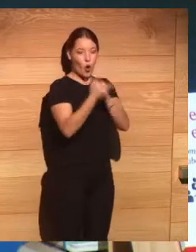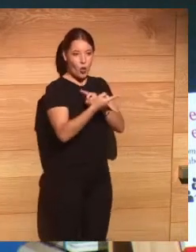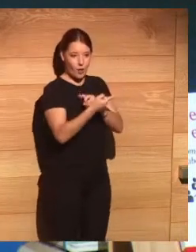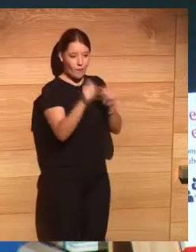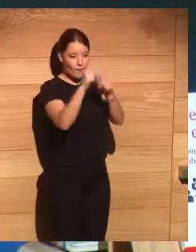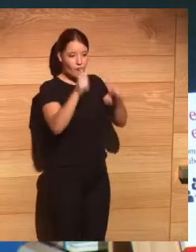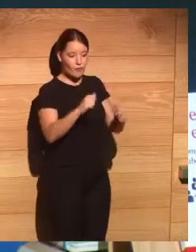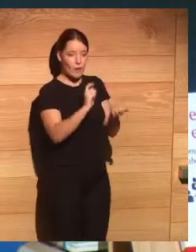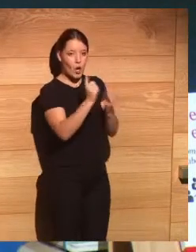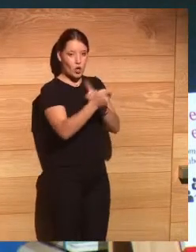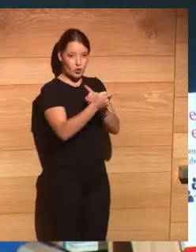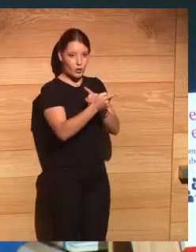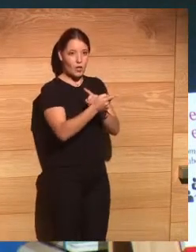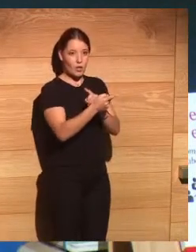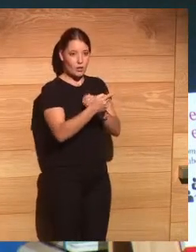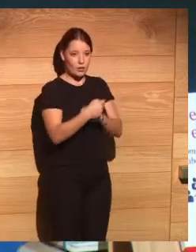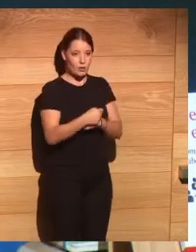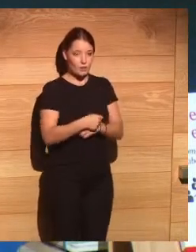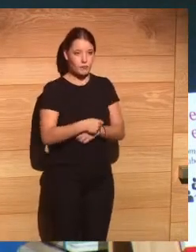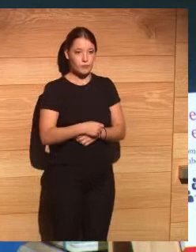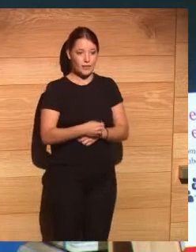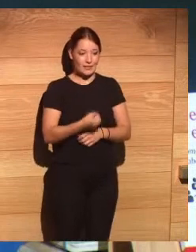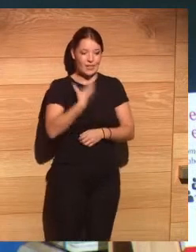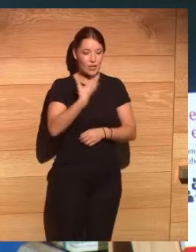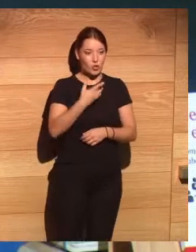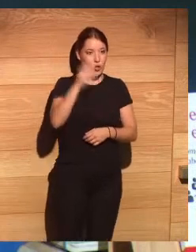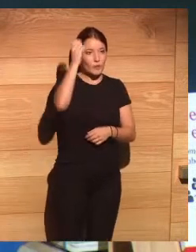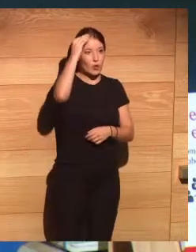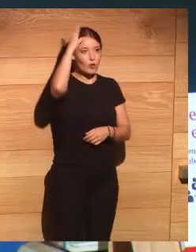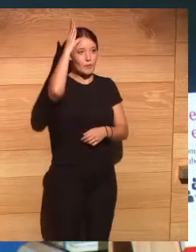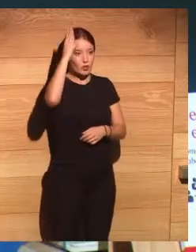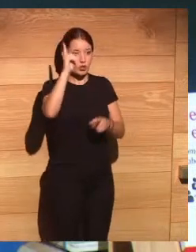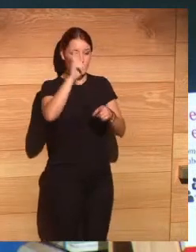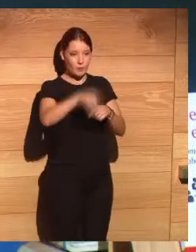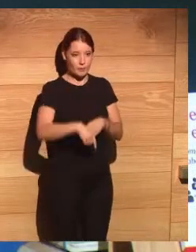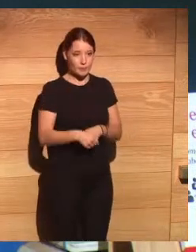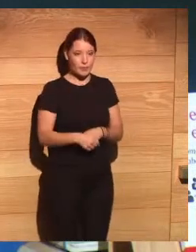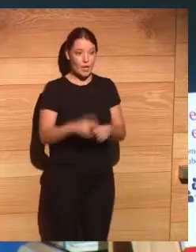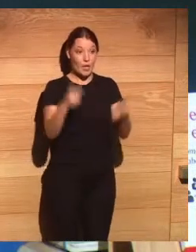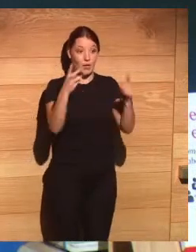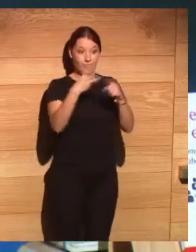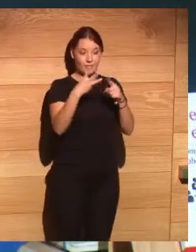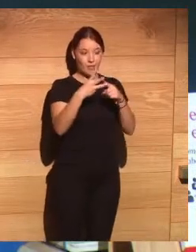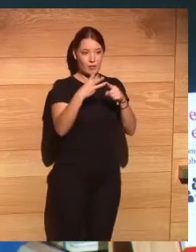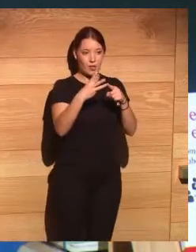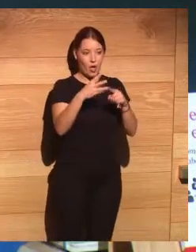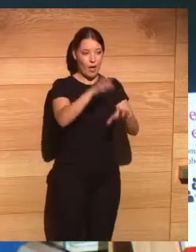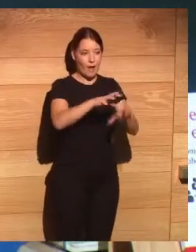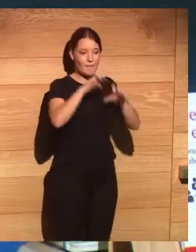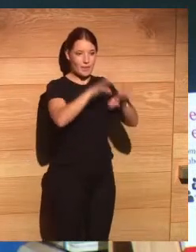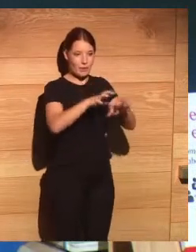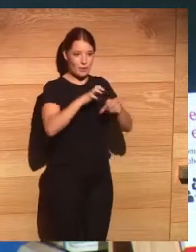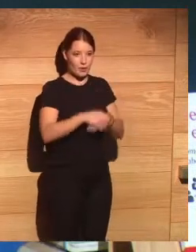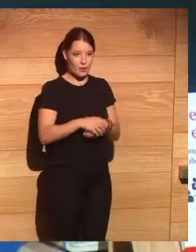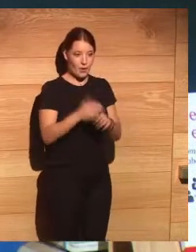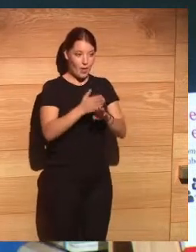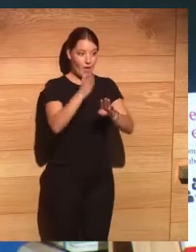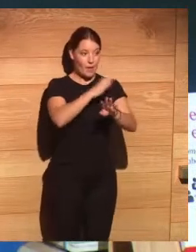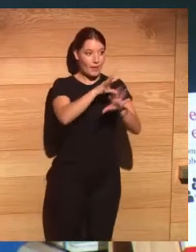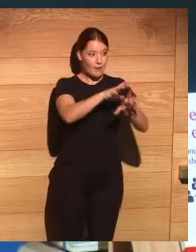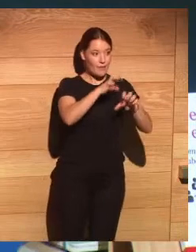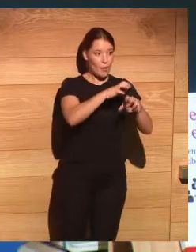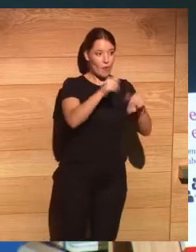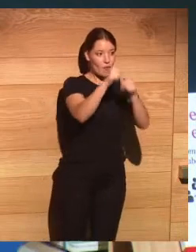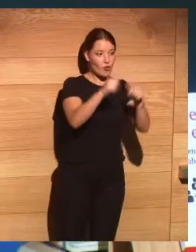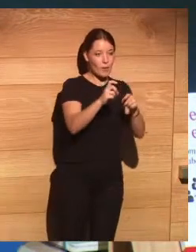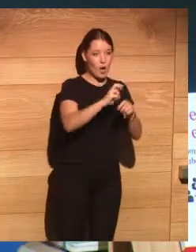dónde está el conocimiento y relaciona el conocimiento pero también nos está cambiando el concepto de aprendizaje antes aprendíamos de una forma diferente y ahora tenemos que aprender